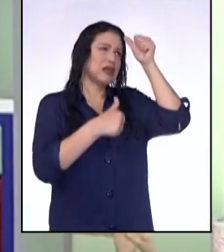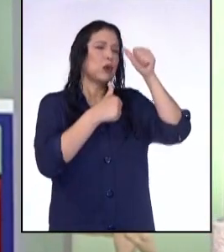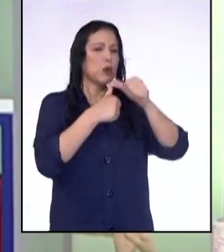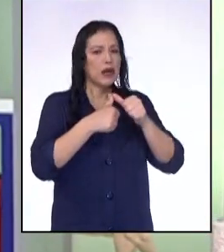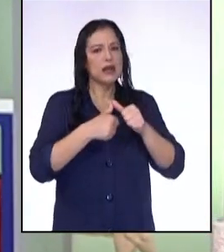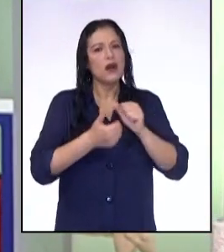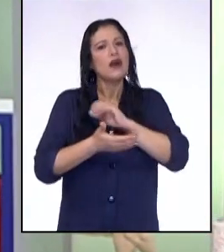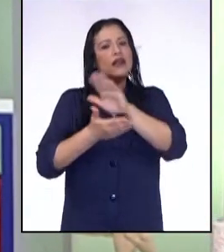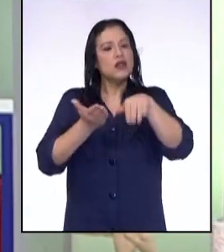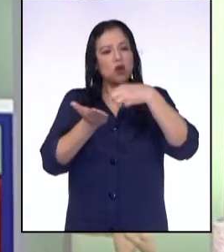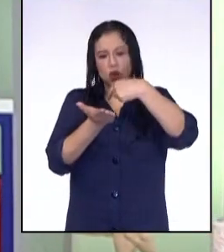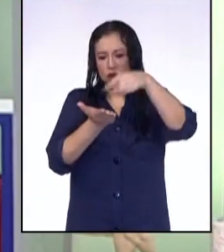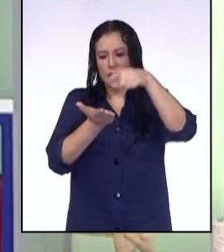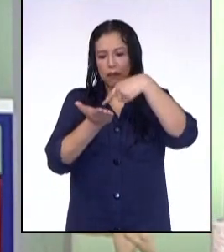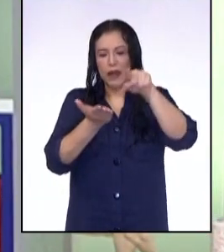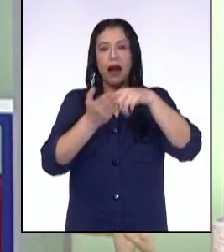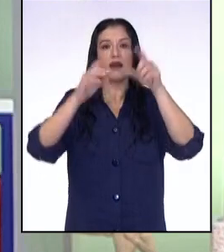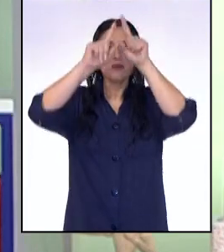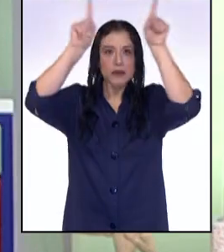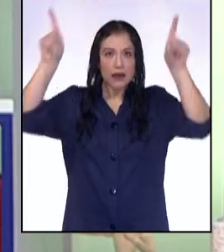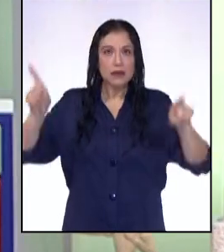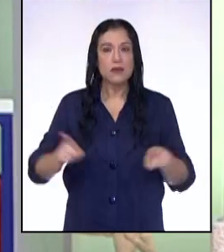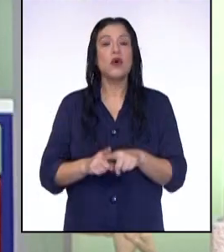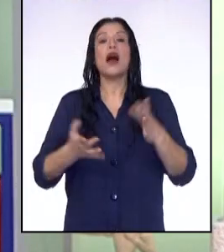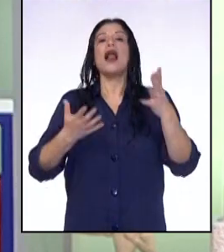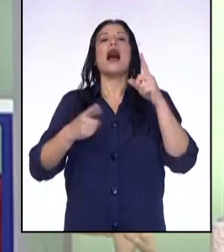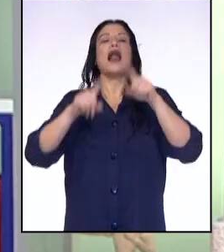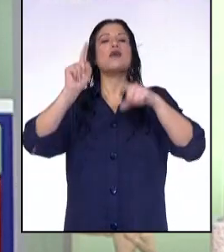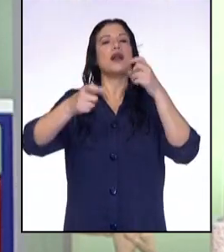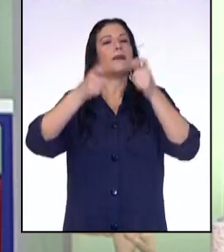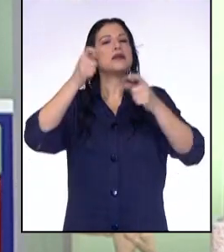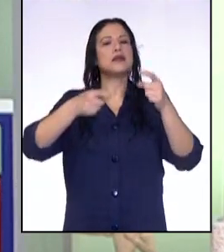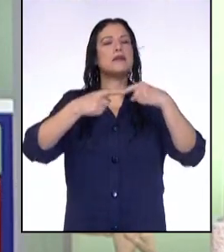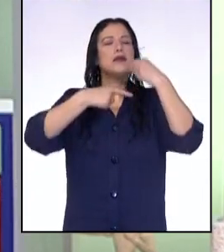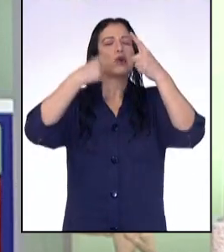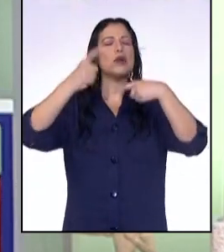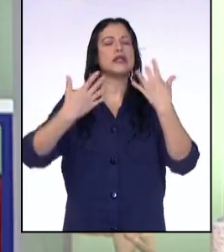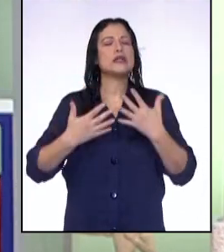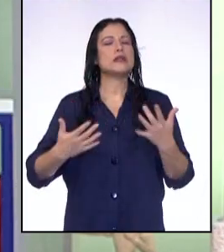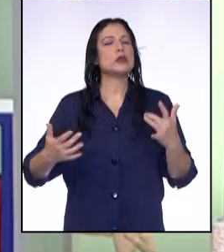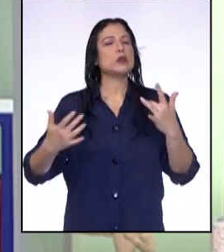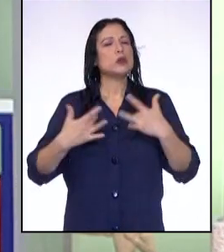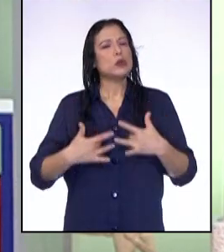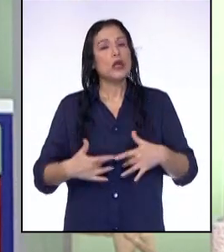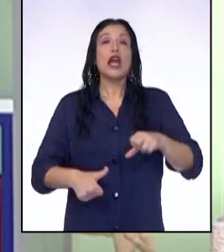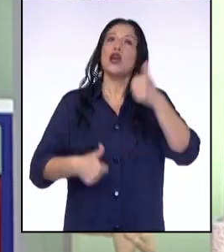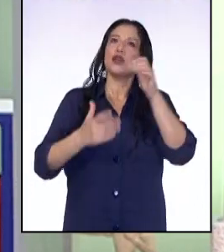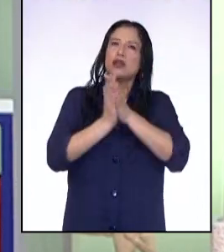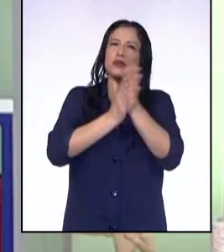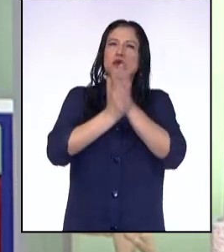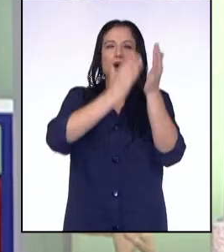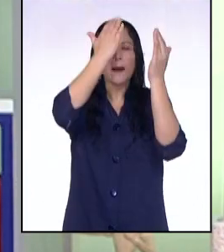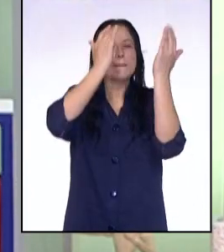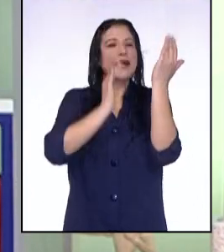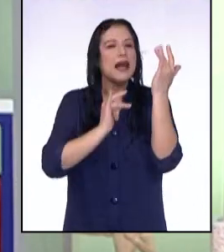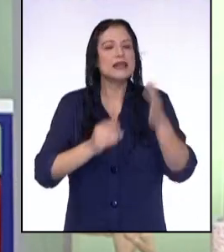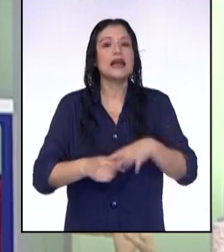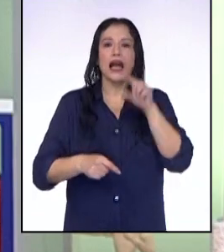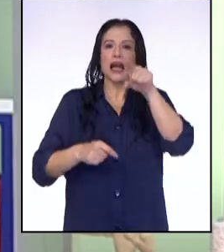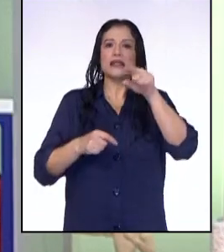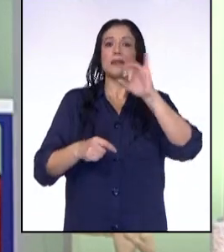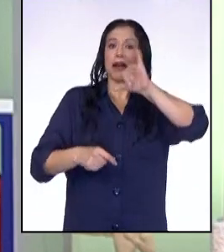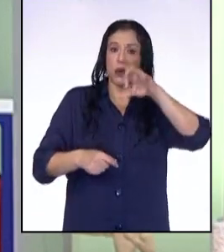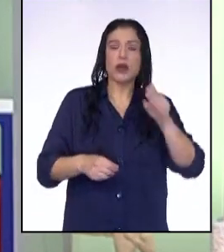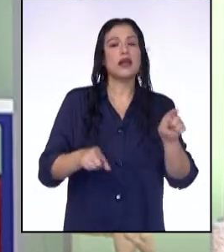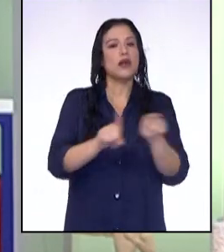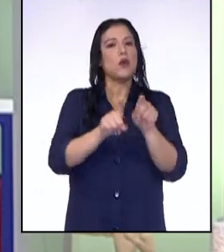descripciones que mandaron para el mural, algunos me cuentan cosas tristes y otros cosas esperanzadoras. Al igual que Joaquín, este tiempo